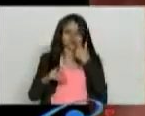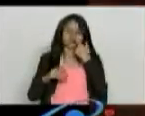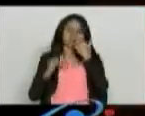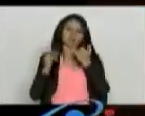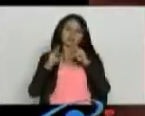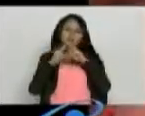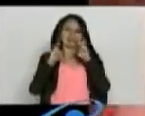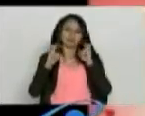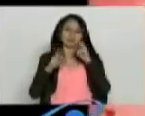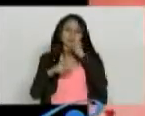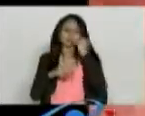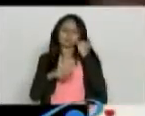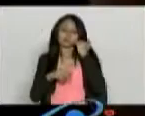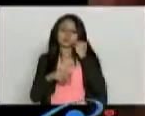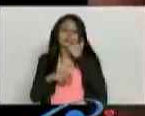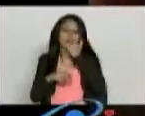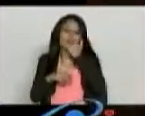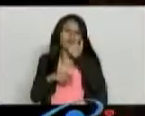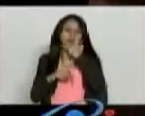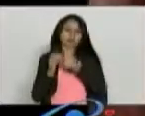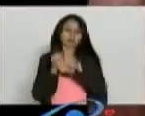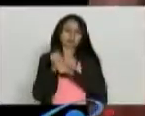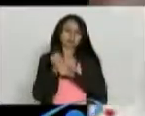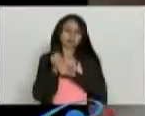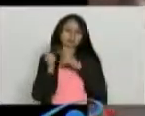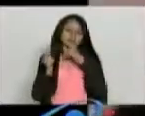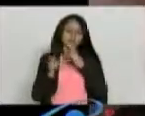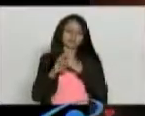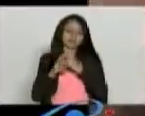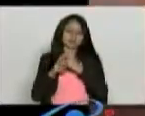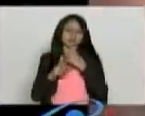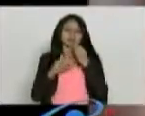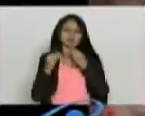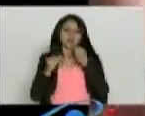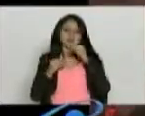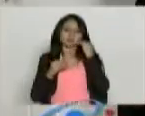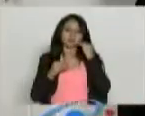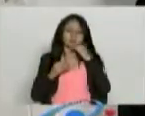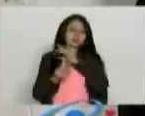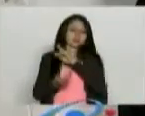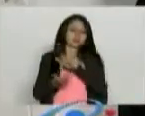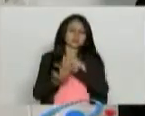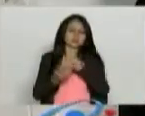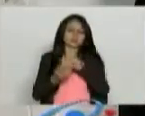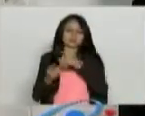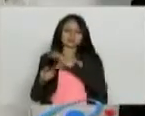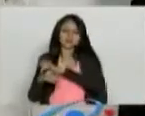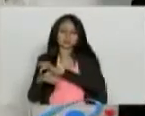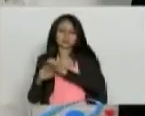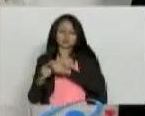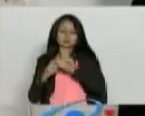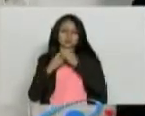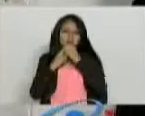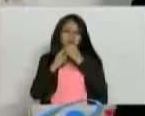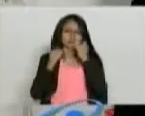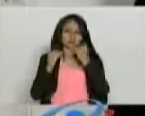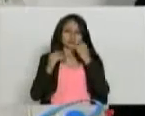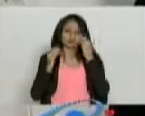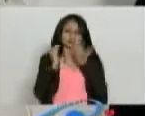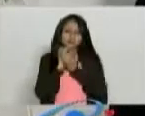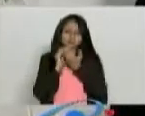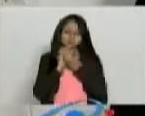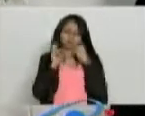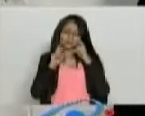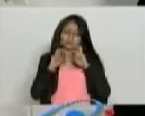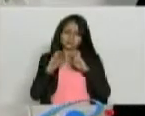el estreñimiento. Ya de ahí donde el gastroenterólogo para que le hagan estudios y estudiar por qué el estreñimiento. Y quiero